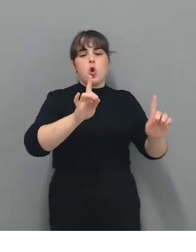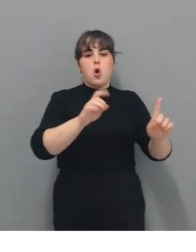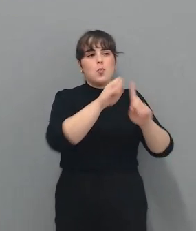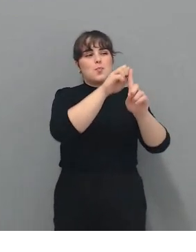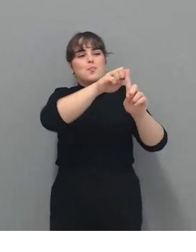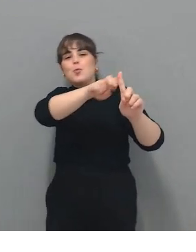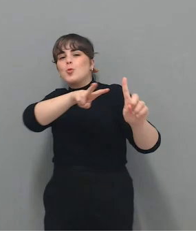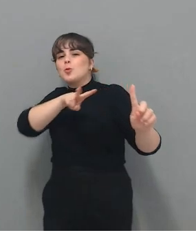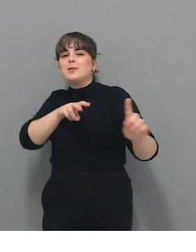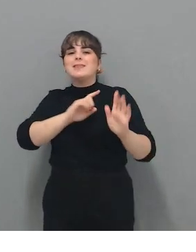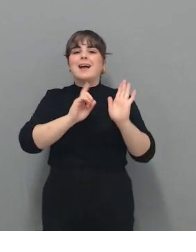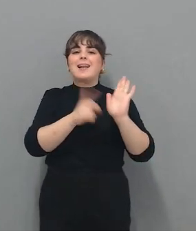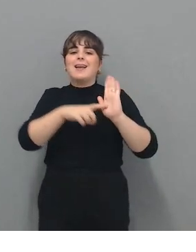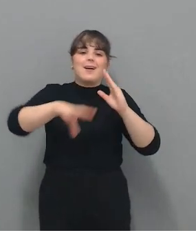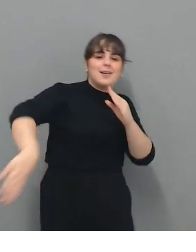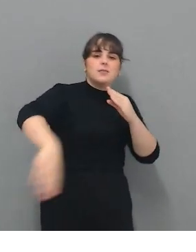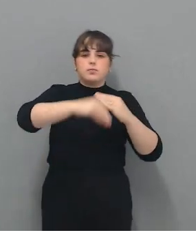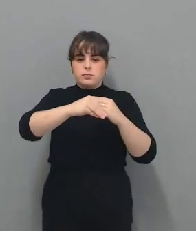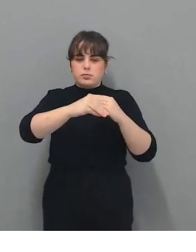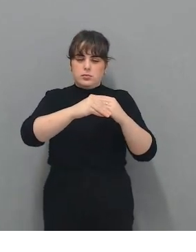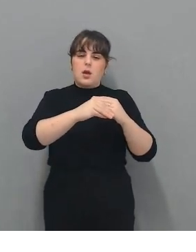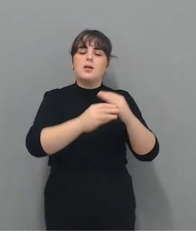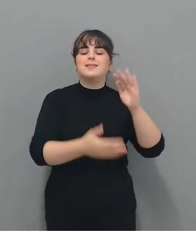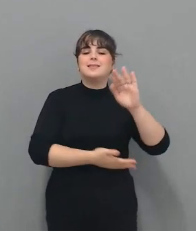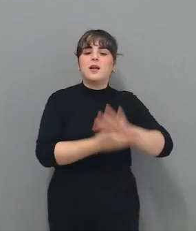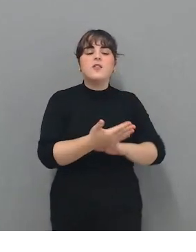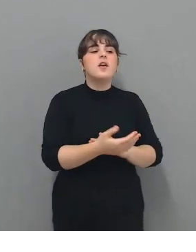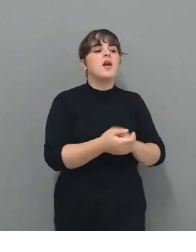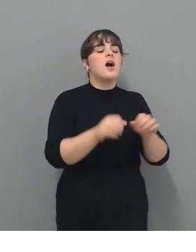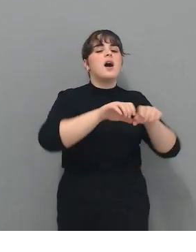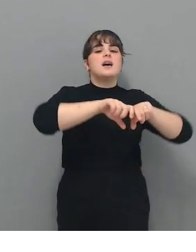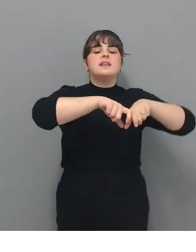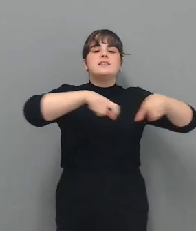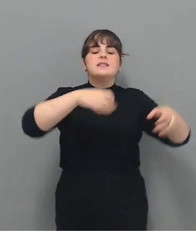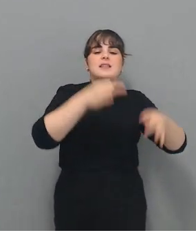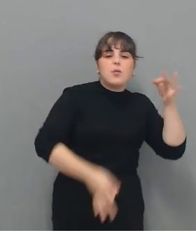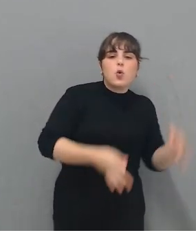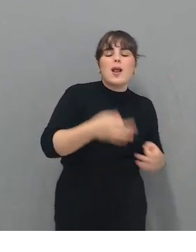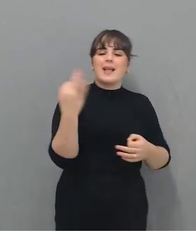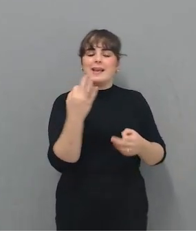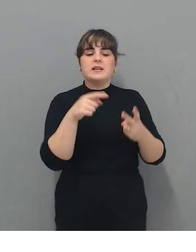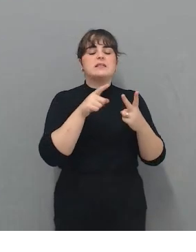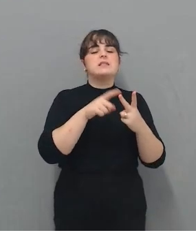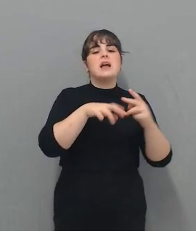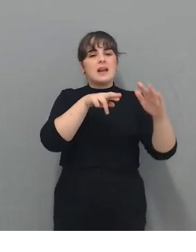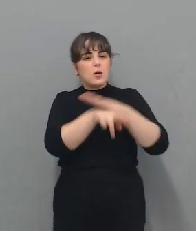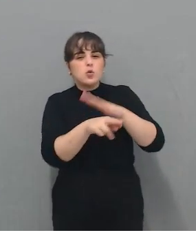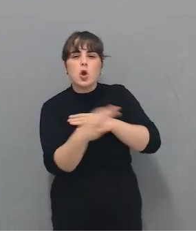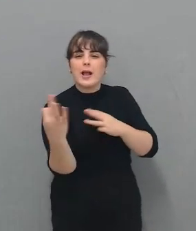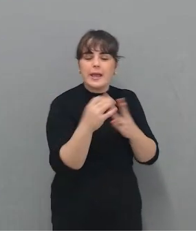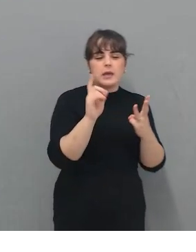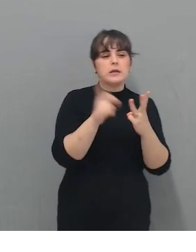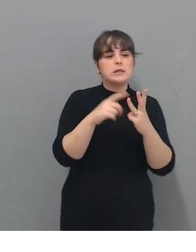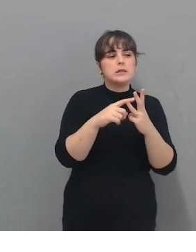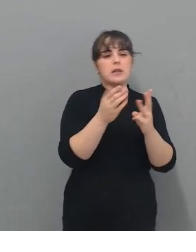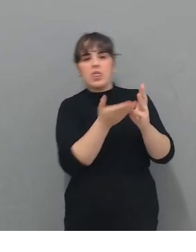legal, que se explique qué es un tribunal, qué es un recurso, por qué se está encauzado, qué delito